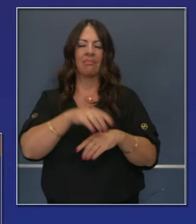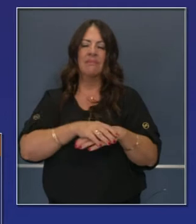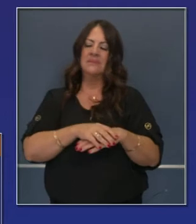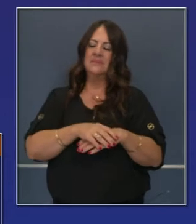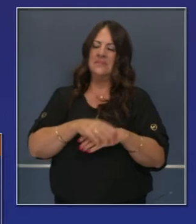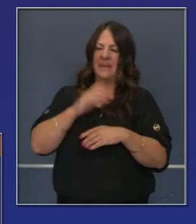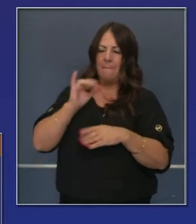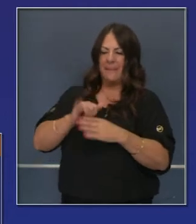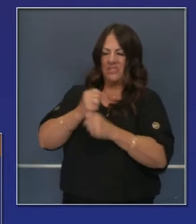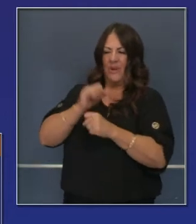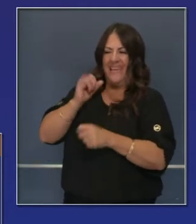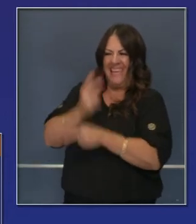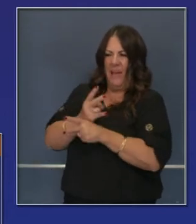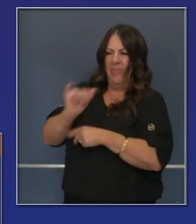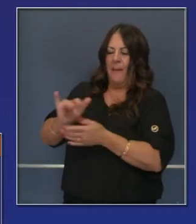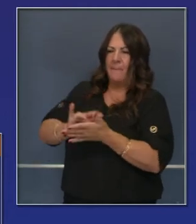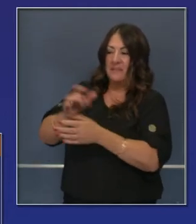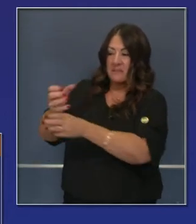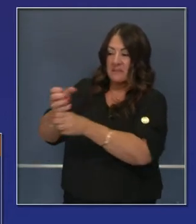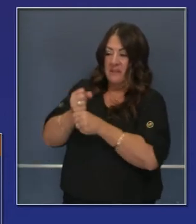para la gente que las necesitan